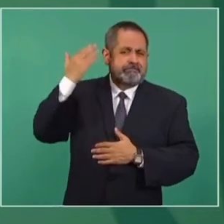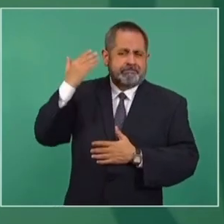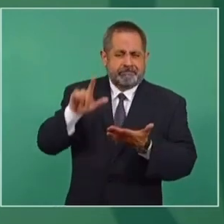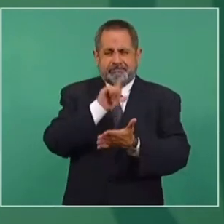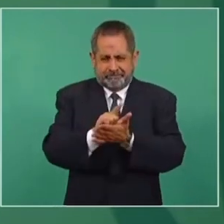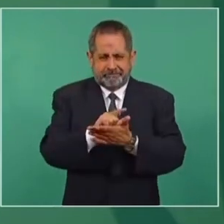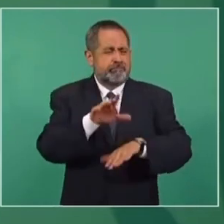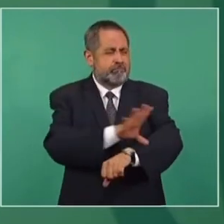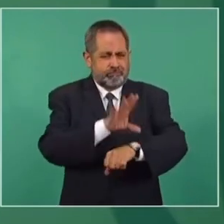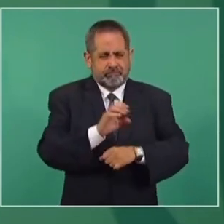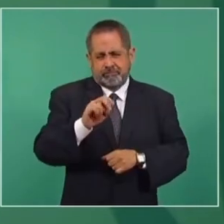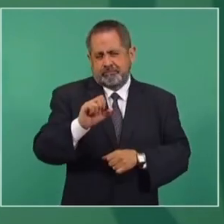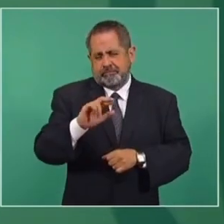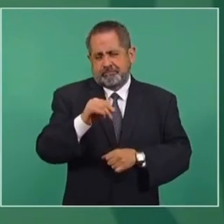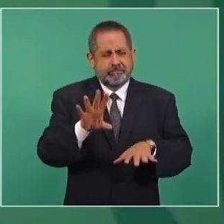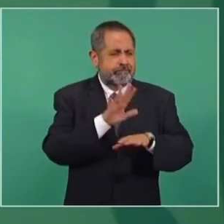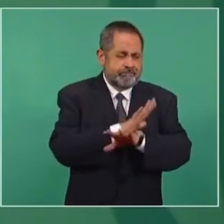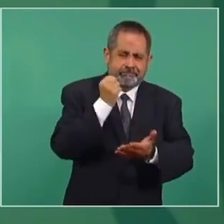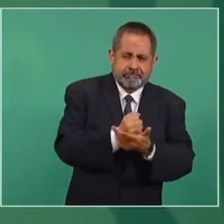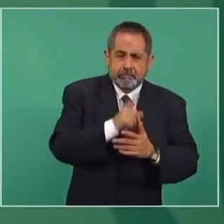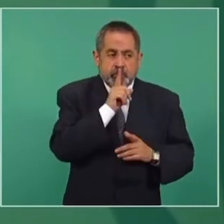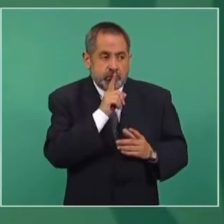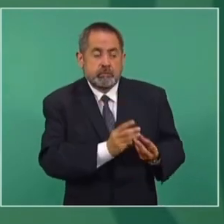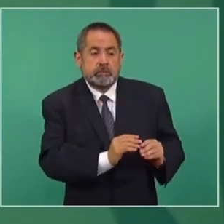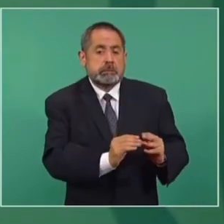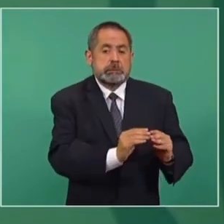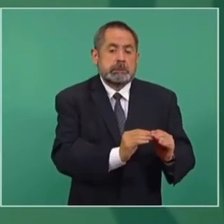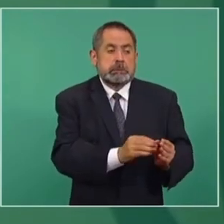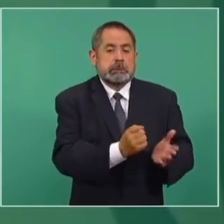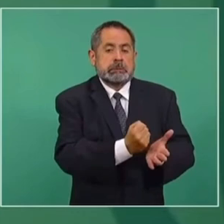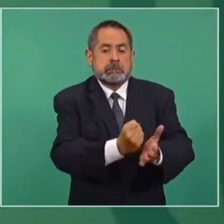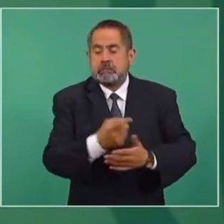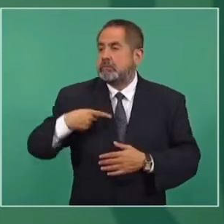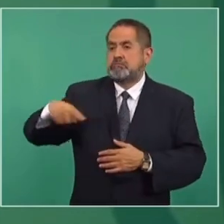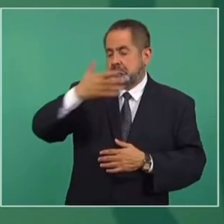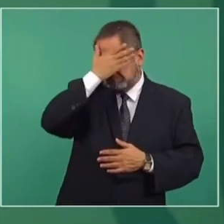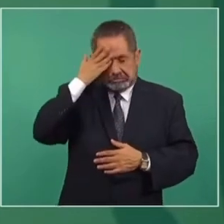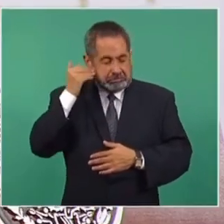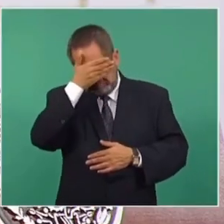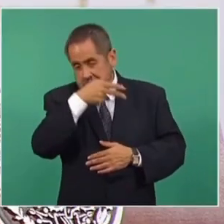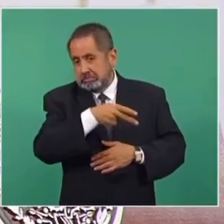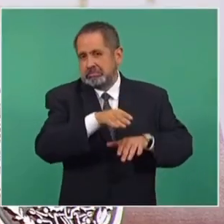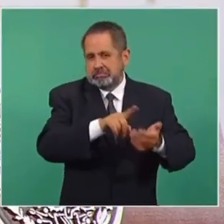reforma energética? Pues en silencio, nadie supo, la gente ni se enteró,